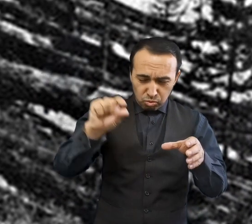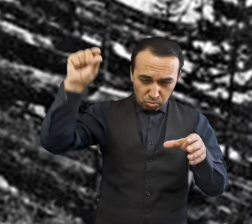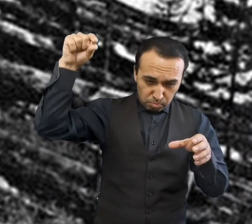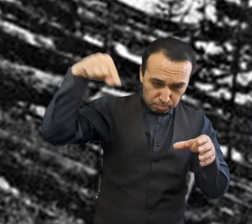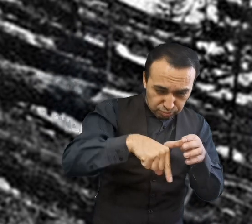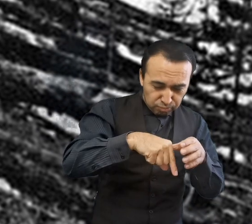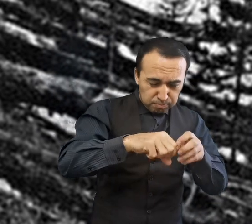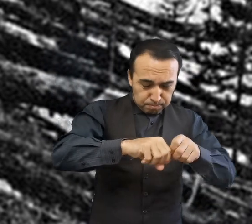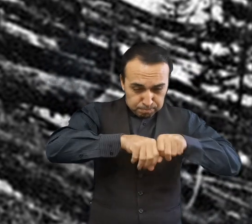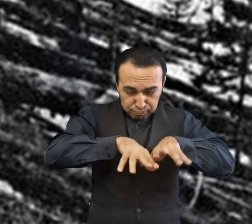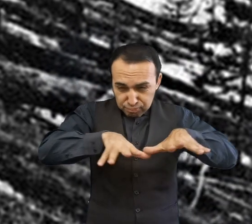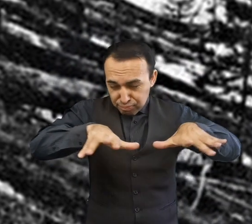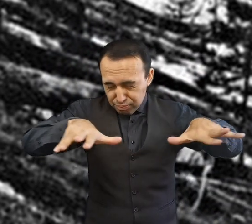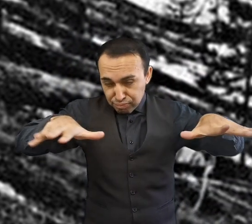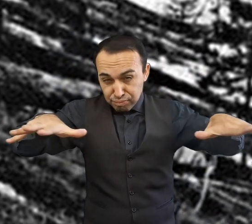forestal de Siberia.